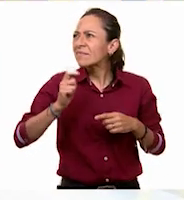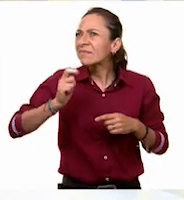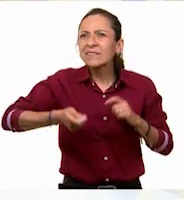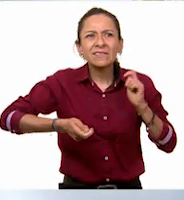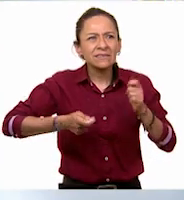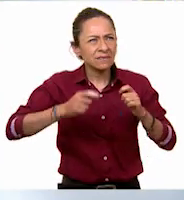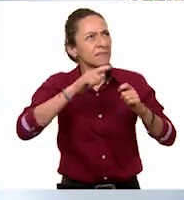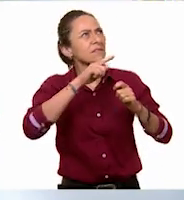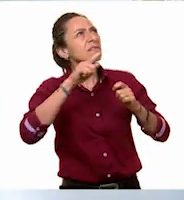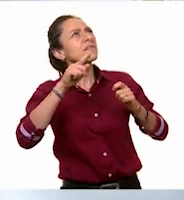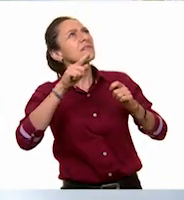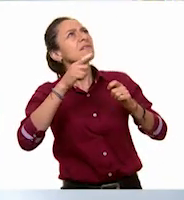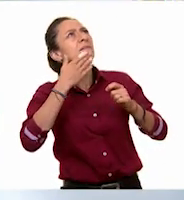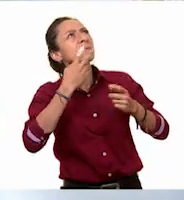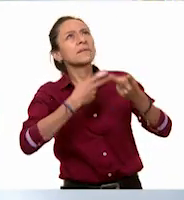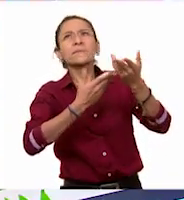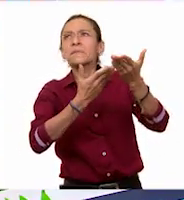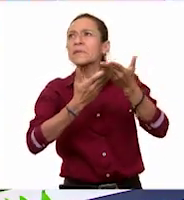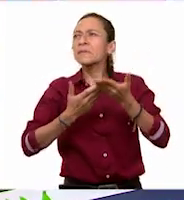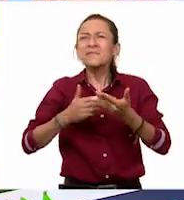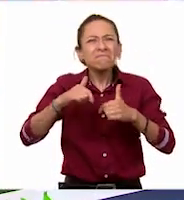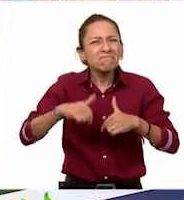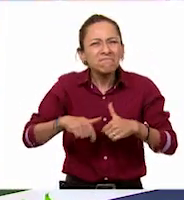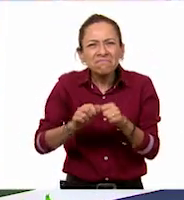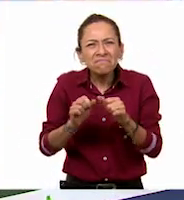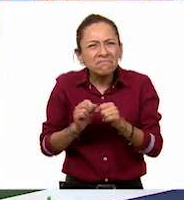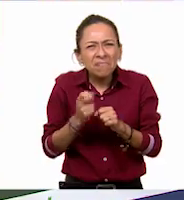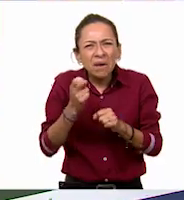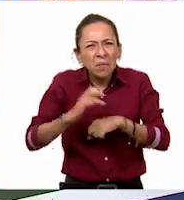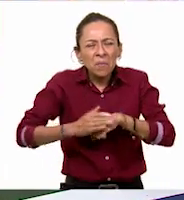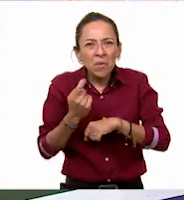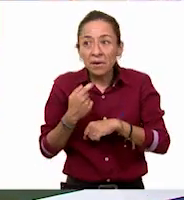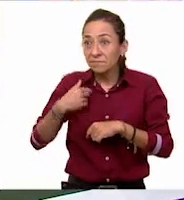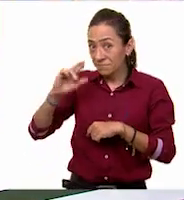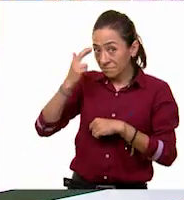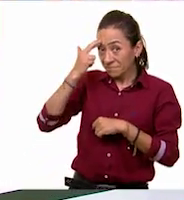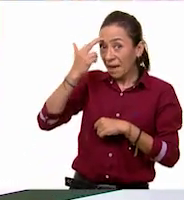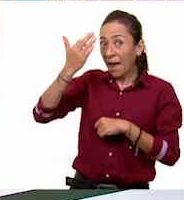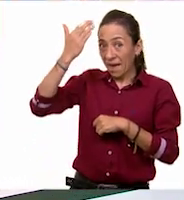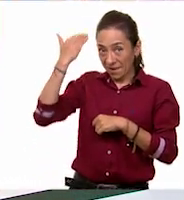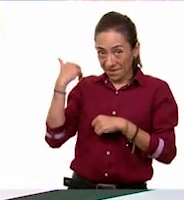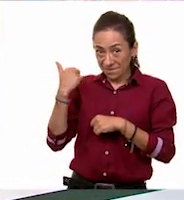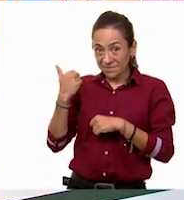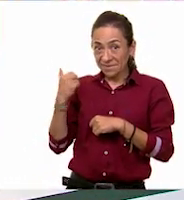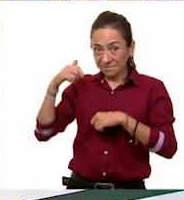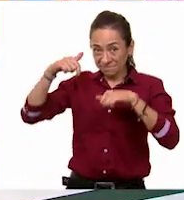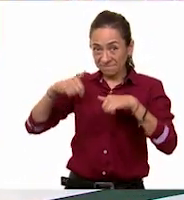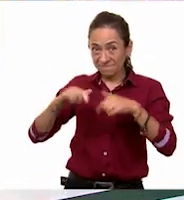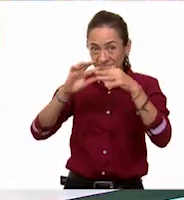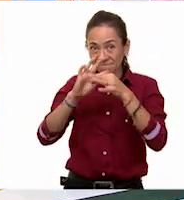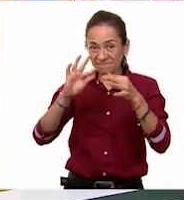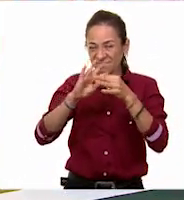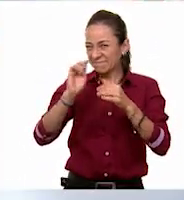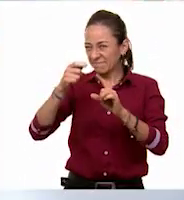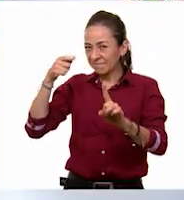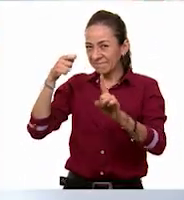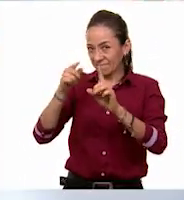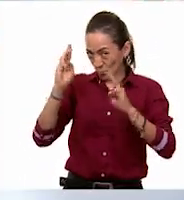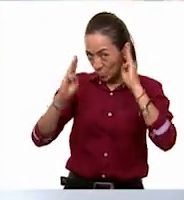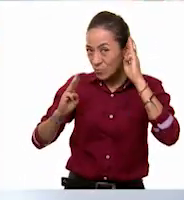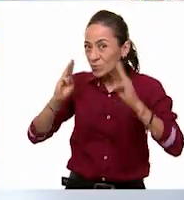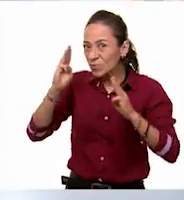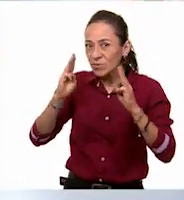aquí en el salón, maestro? ¿Recuerdas que estuvimos trabajando el tema del museo? ¡Ah! Pues bienvenida al museo, Es verdad.